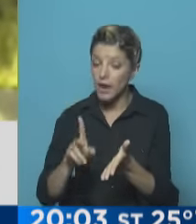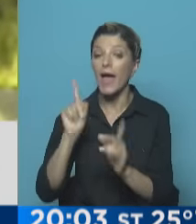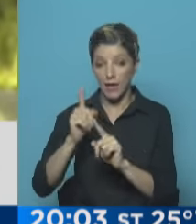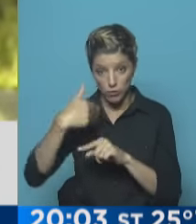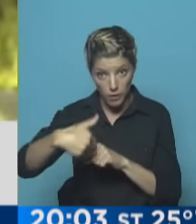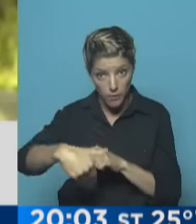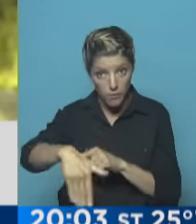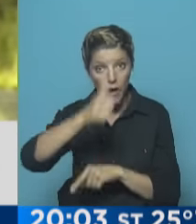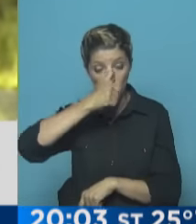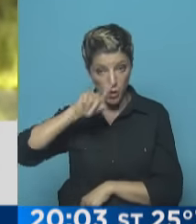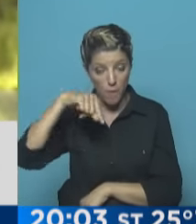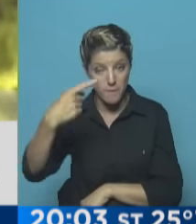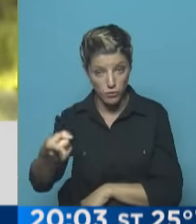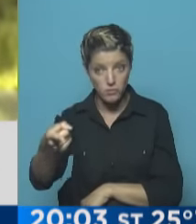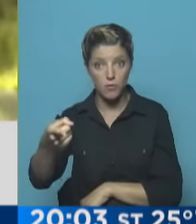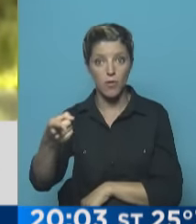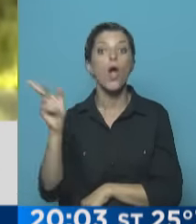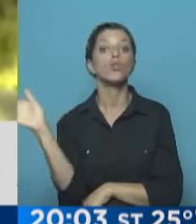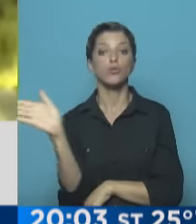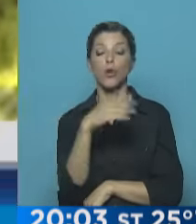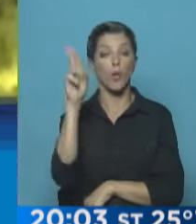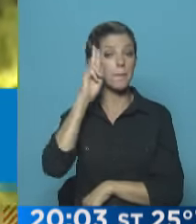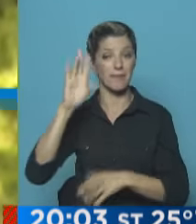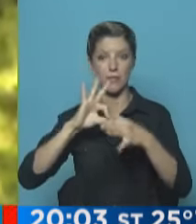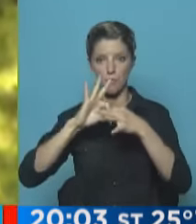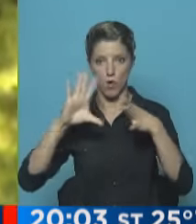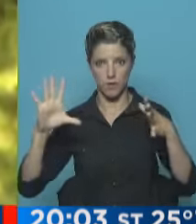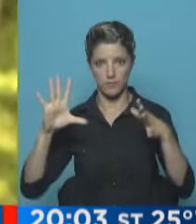próximo domingo sea manejado en el marco democrático absoluto.